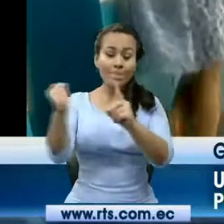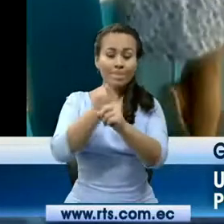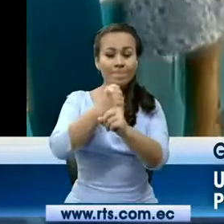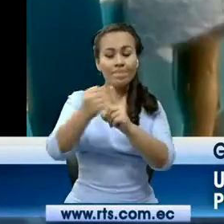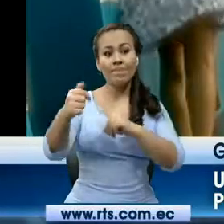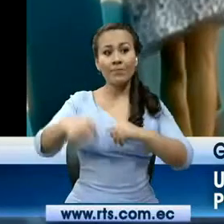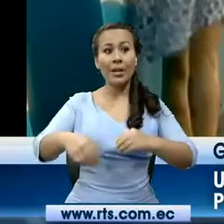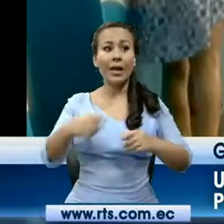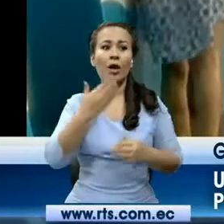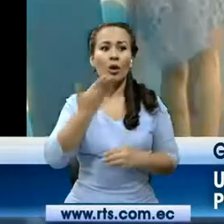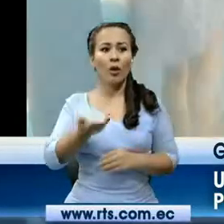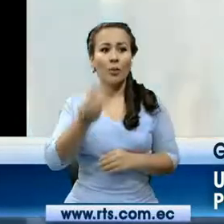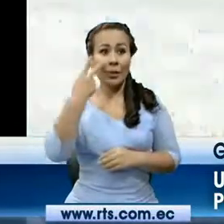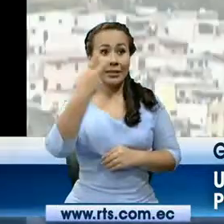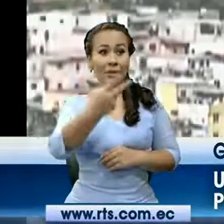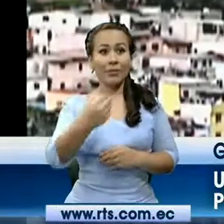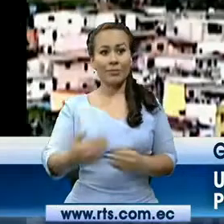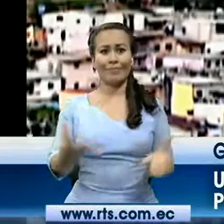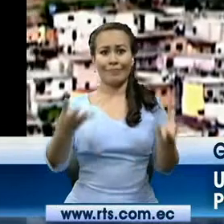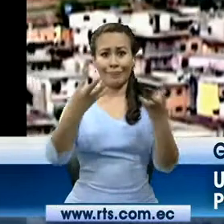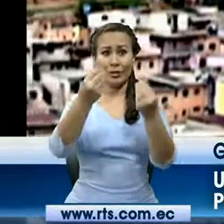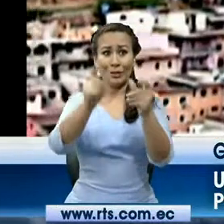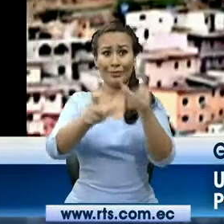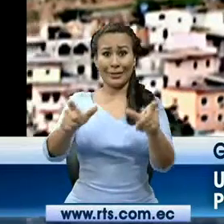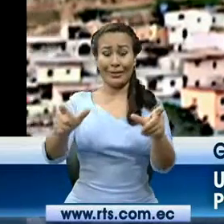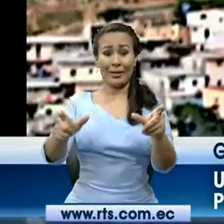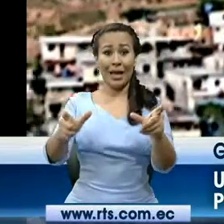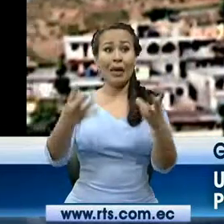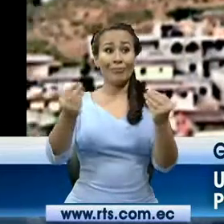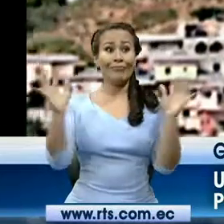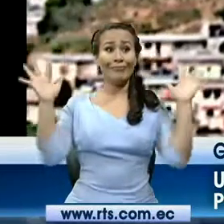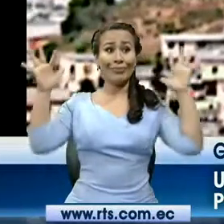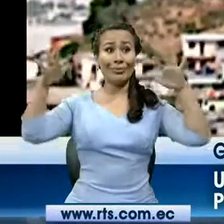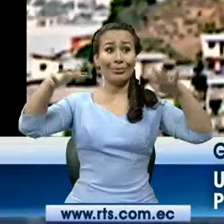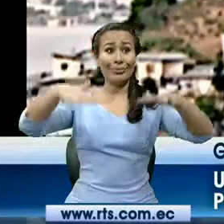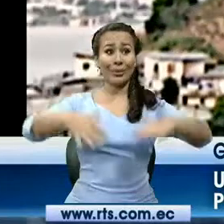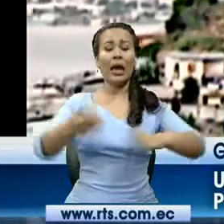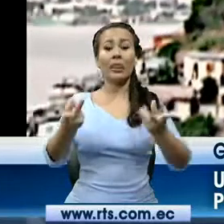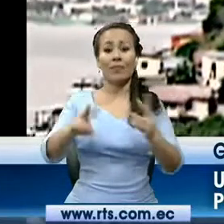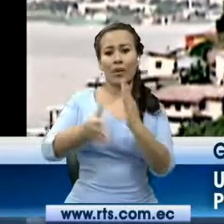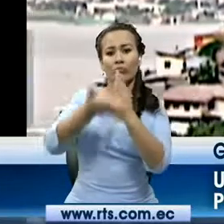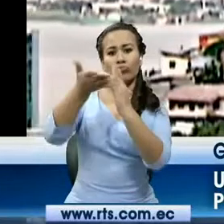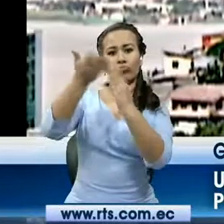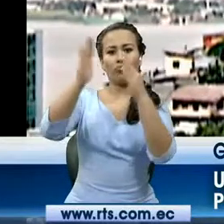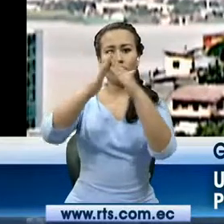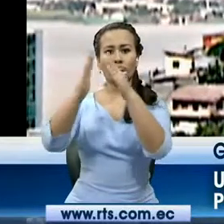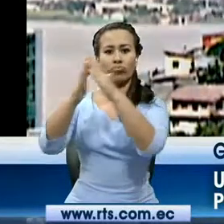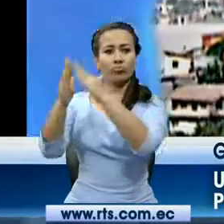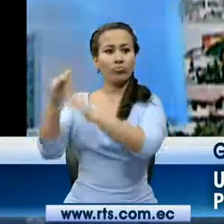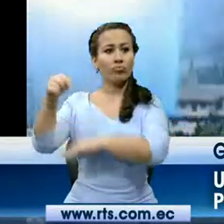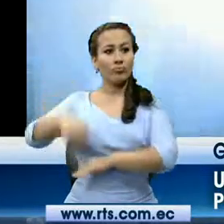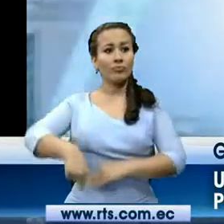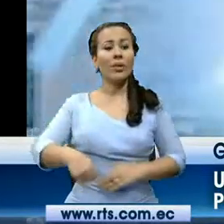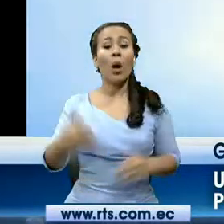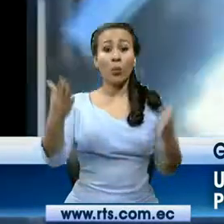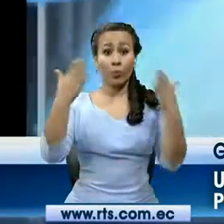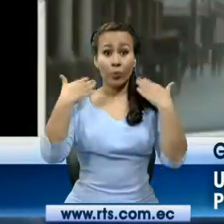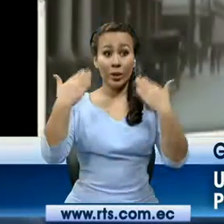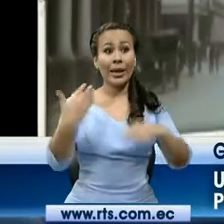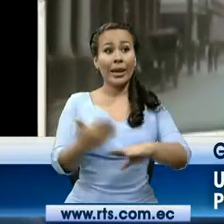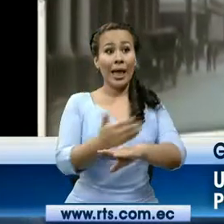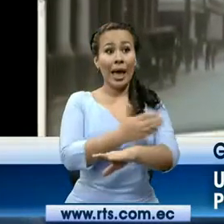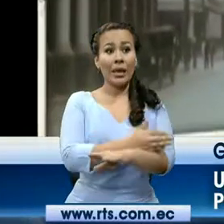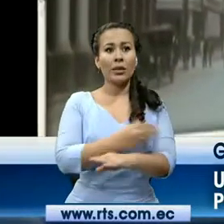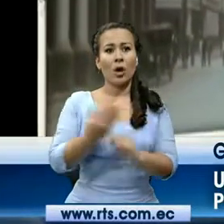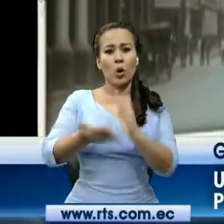Parte de esa historia se evidencia en su crecimiento demográfico y arquitectónico. Guayaquil era una ciudad de